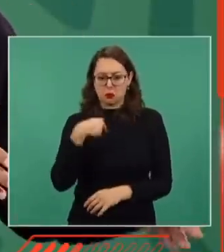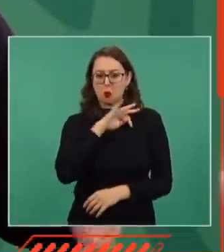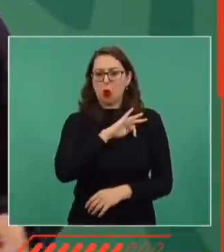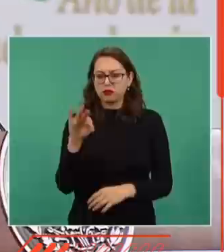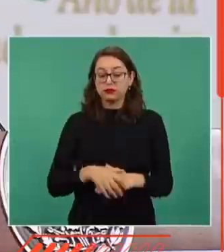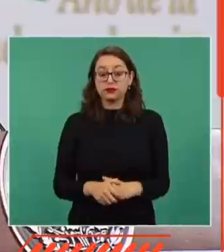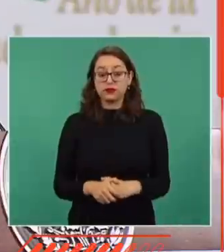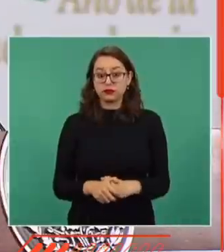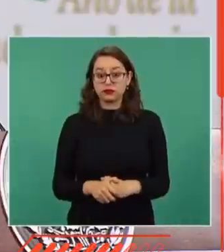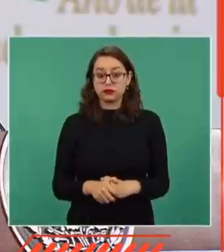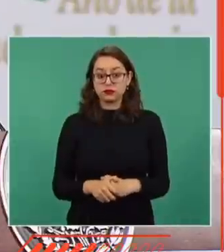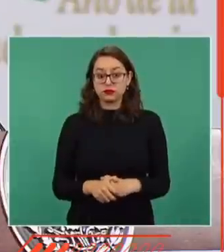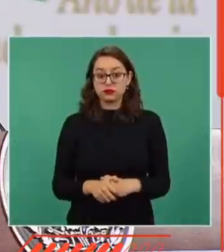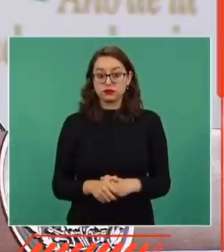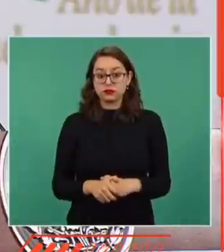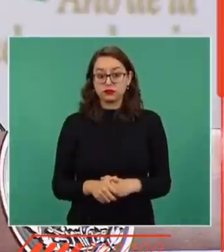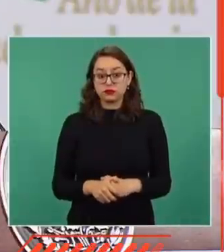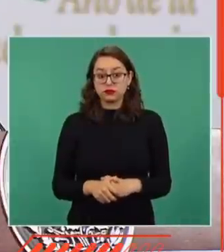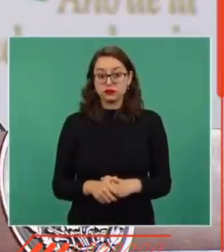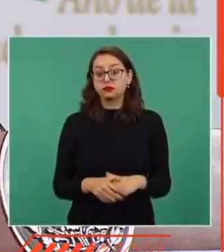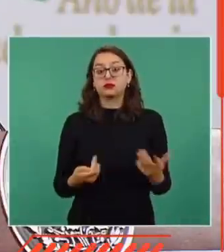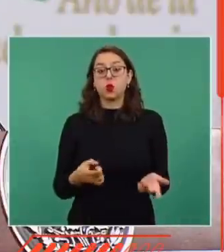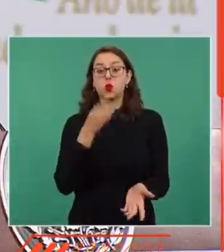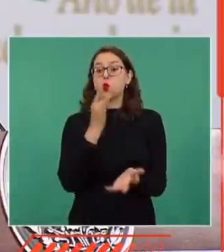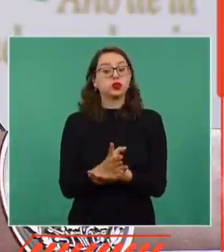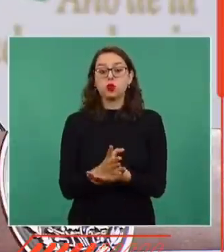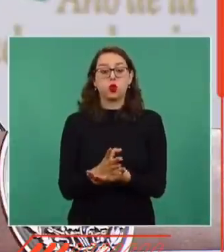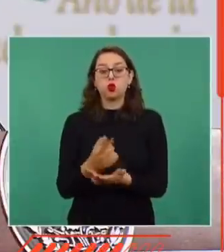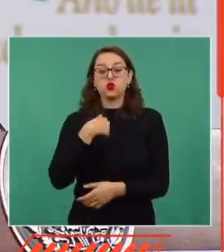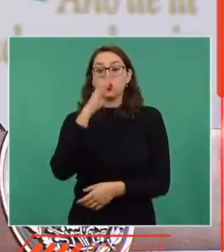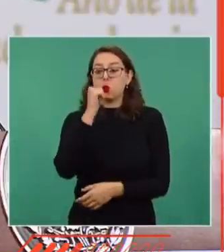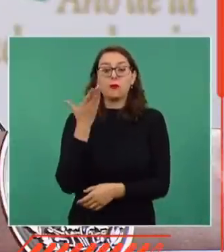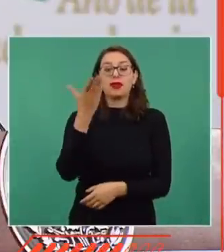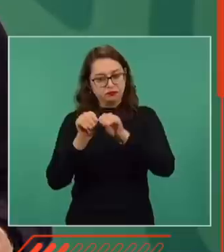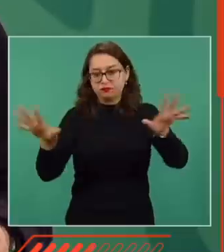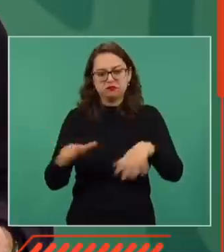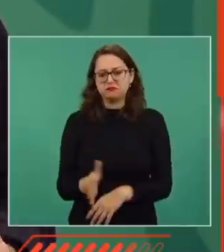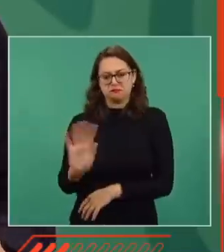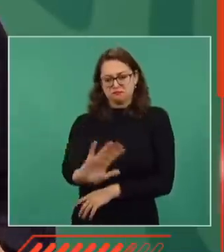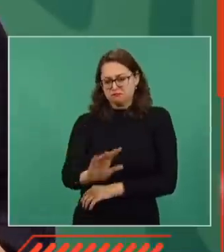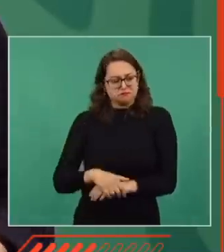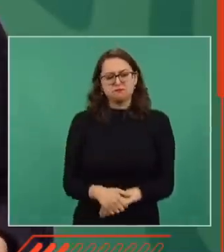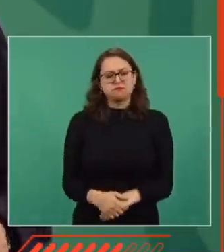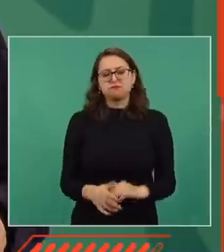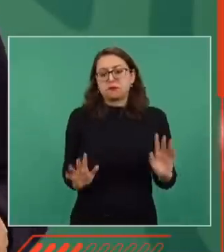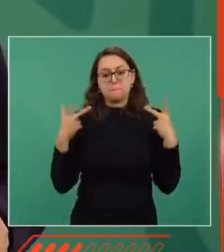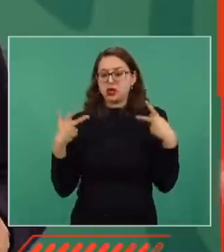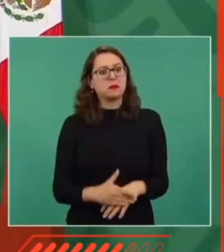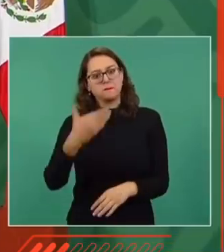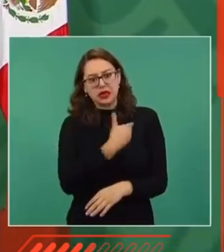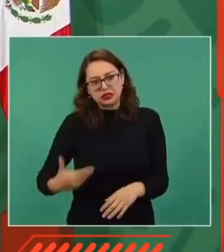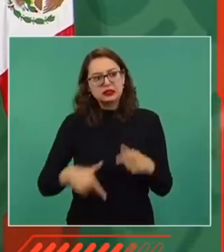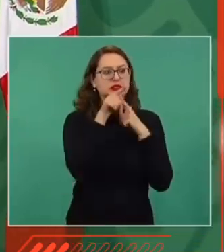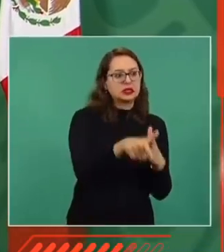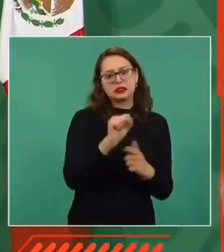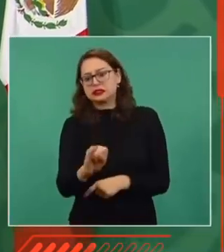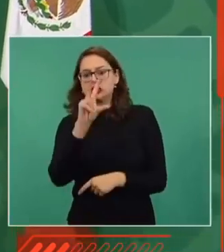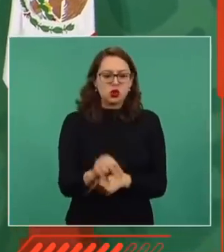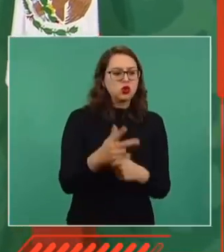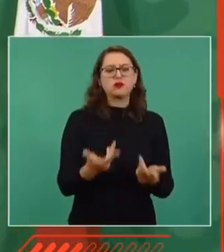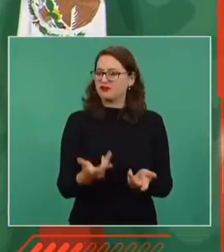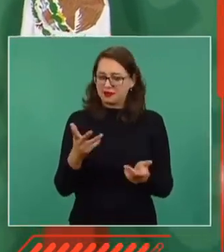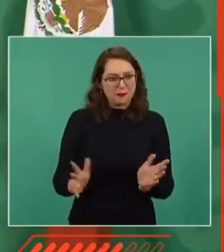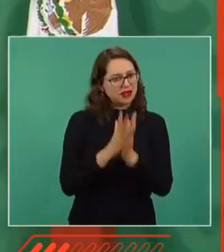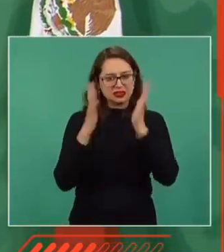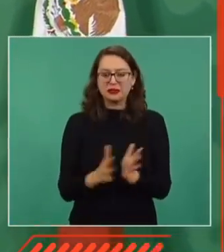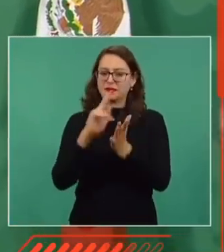pedir que voten por mí. Yo lo que quiero es que la gente participe y llamo a todos, a